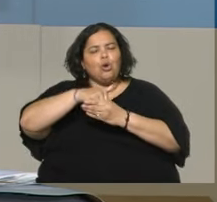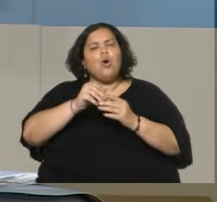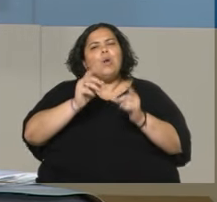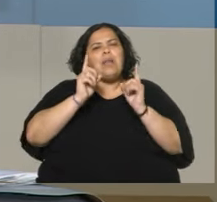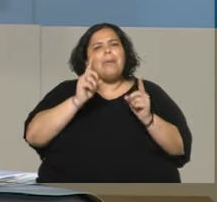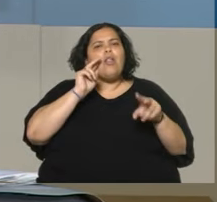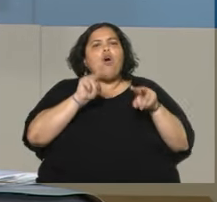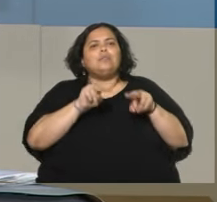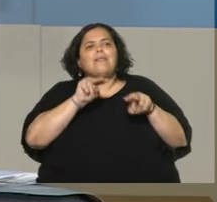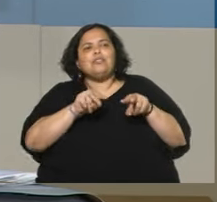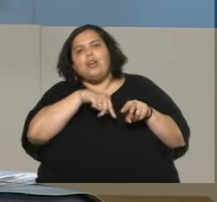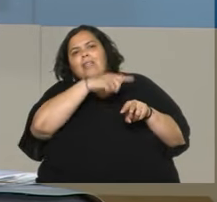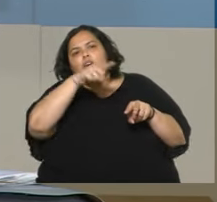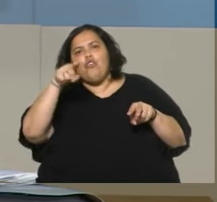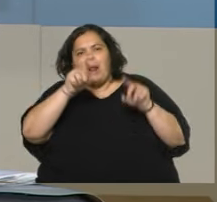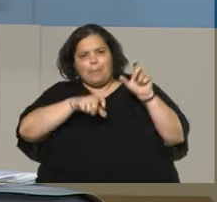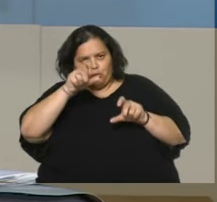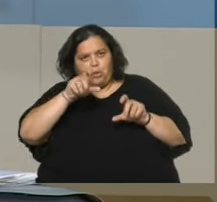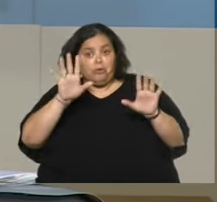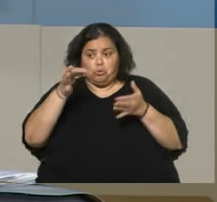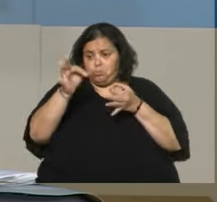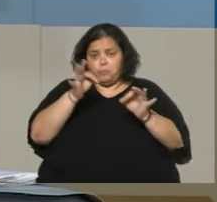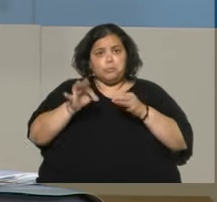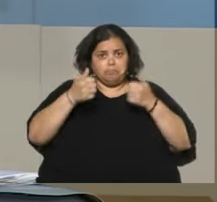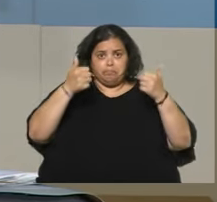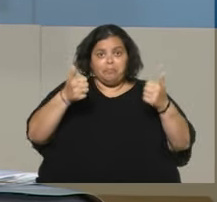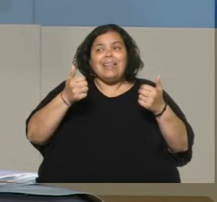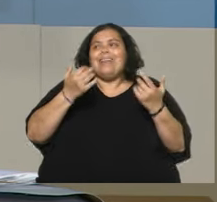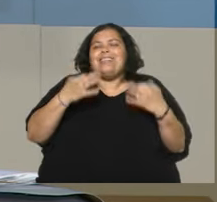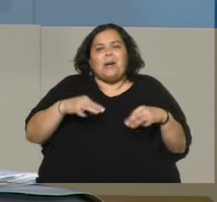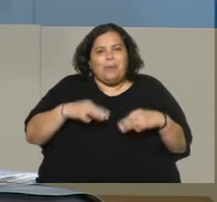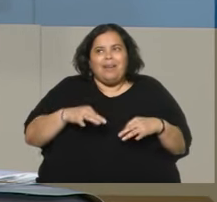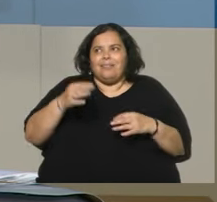observaciones que nosotros corregimos en el momento, y son opciones a tener.